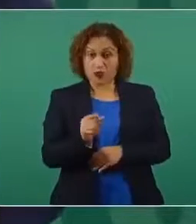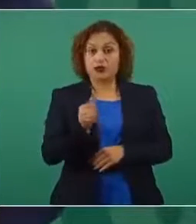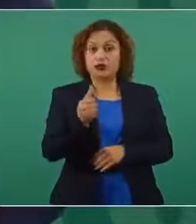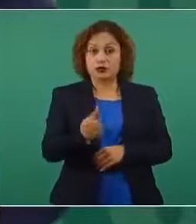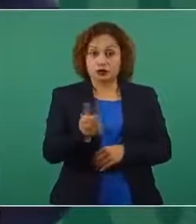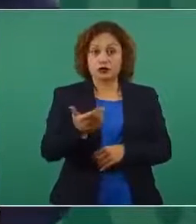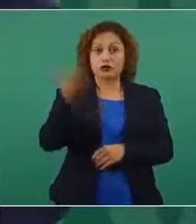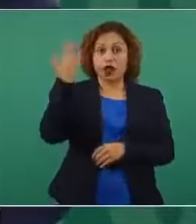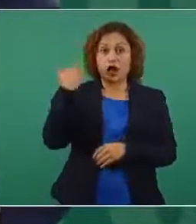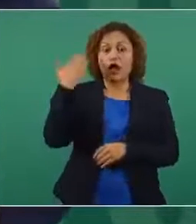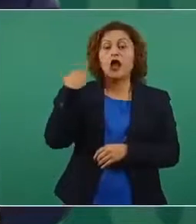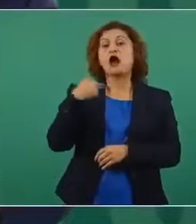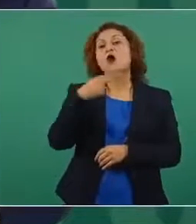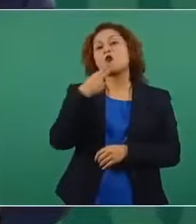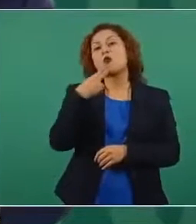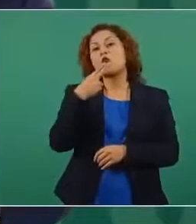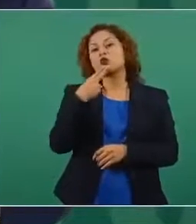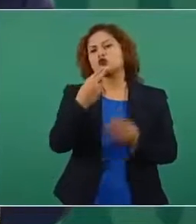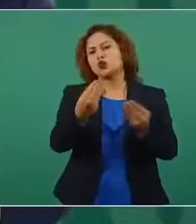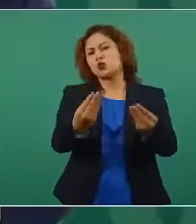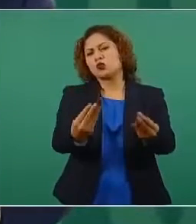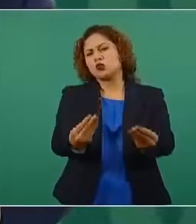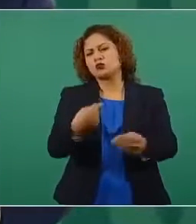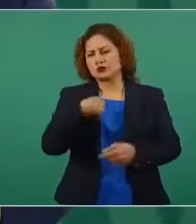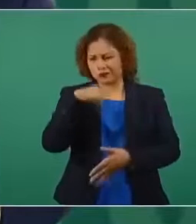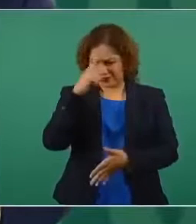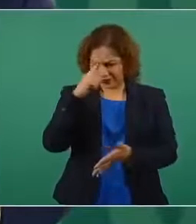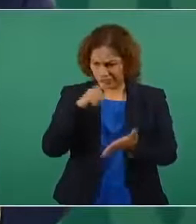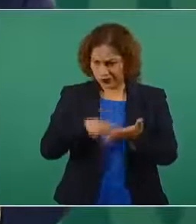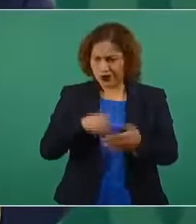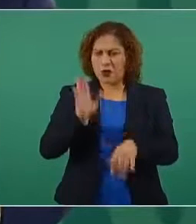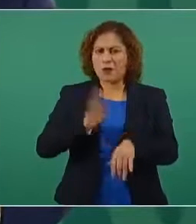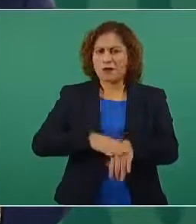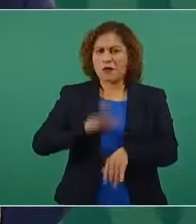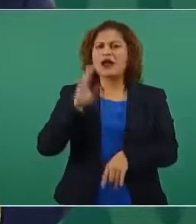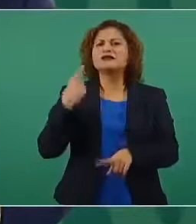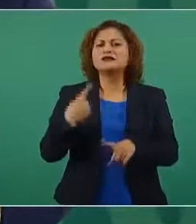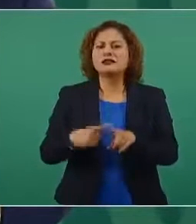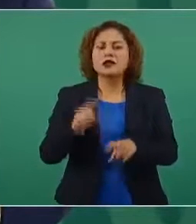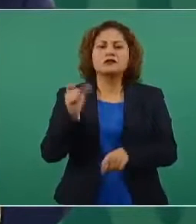yo creo que el que más lo usó fue Salinas